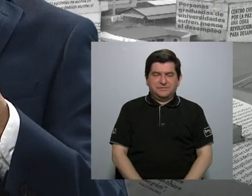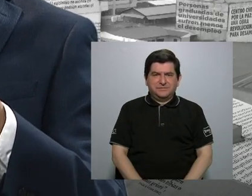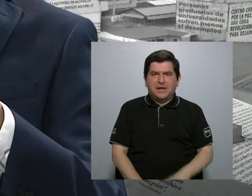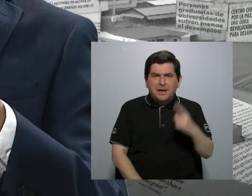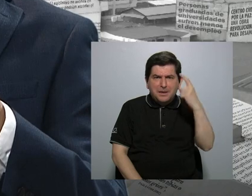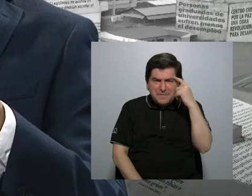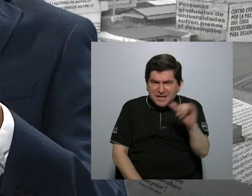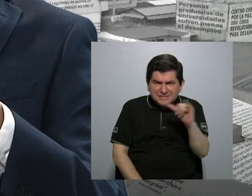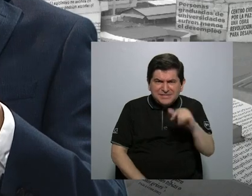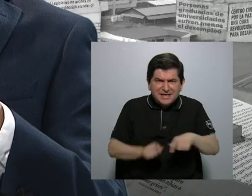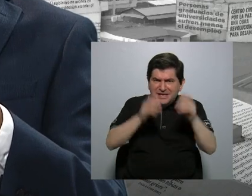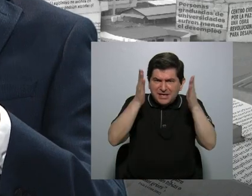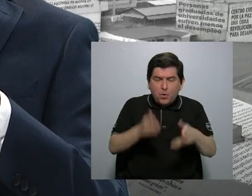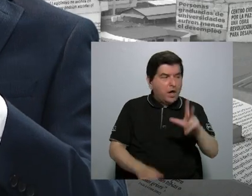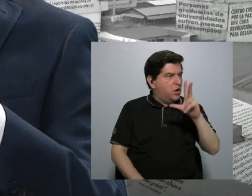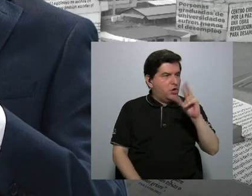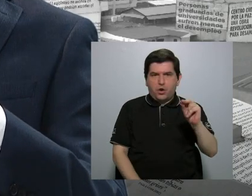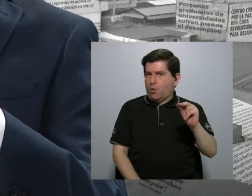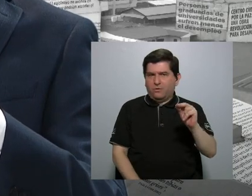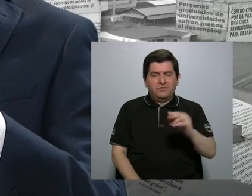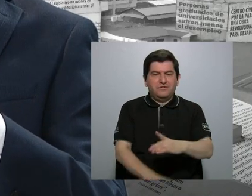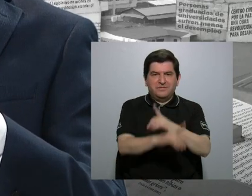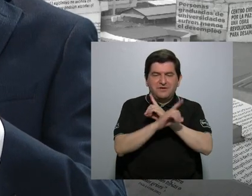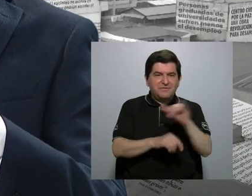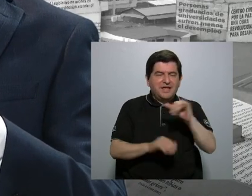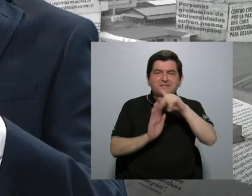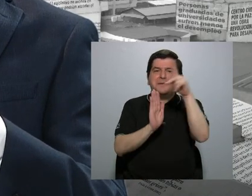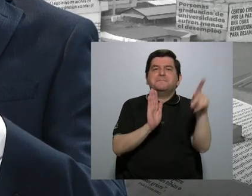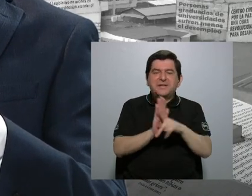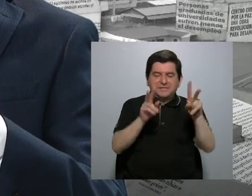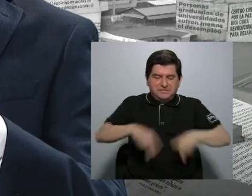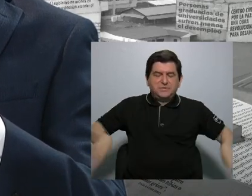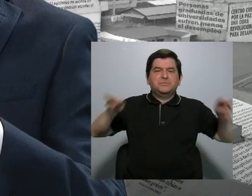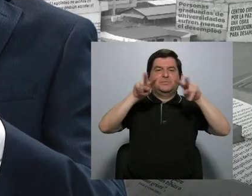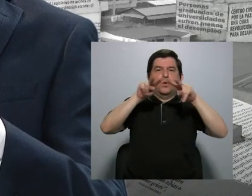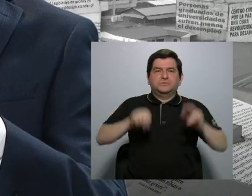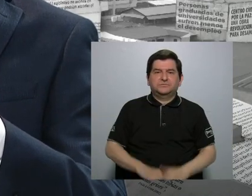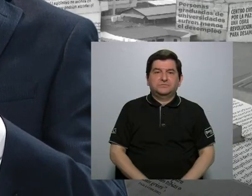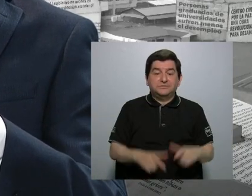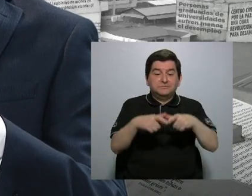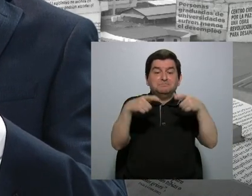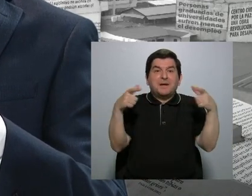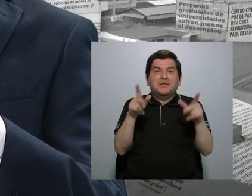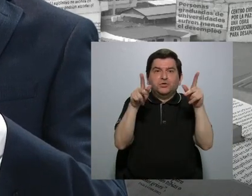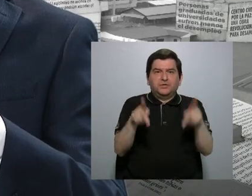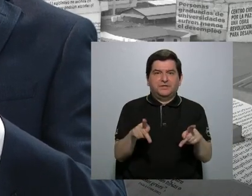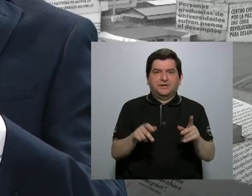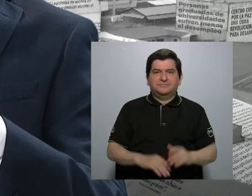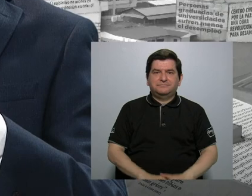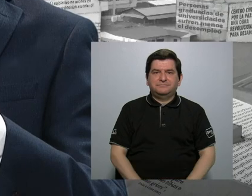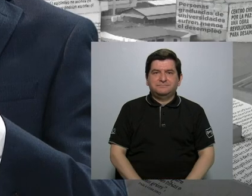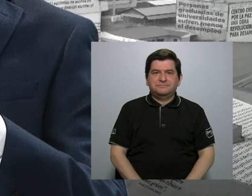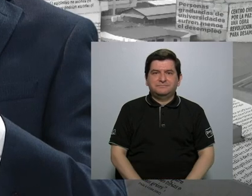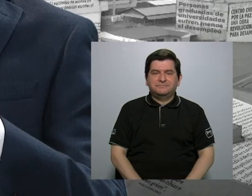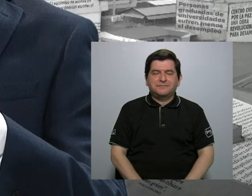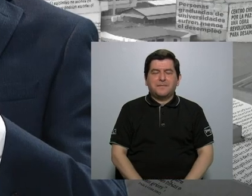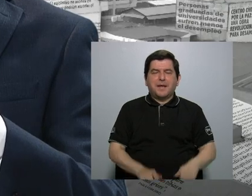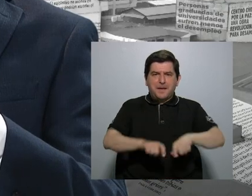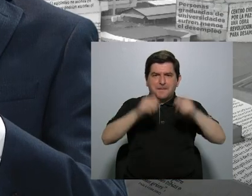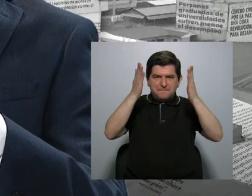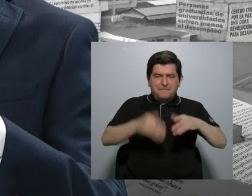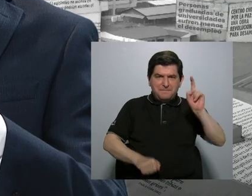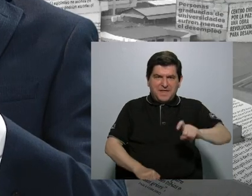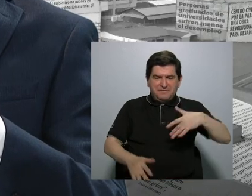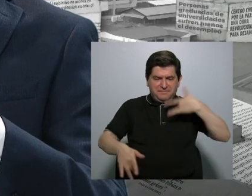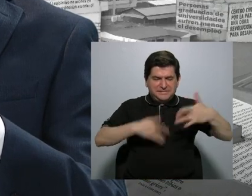que piensan como el periodista, no, es que defienden los mismos principios y valores y son la mayoría. Entonces el periodista tiene que